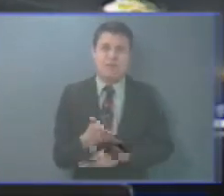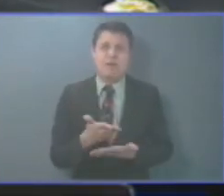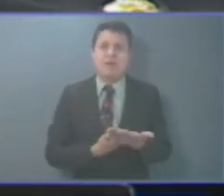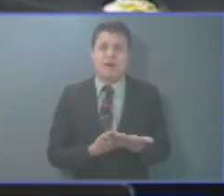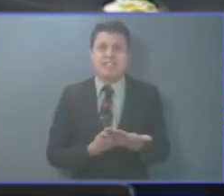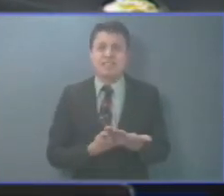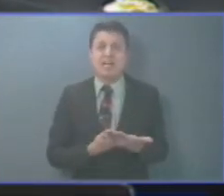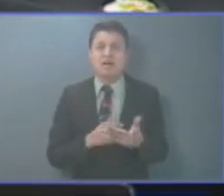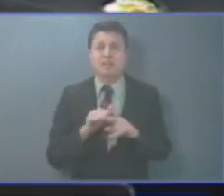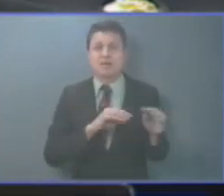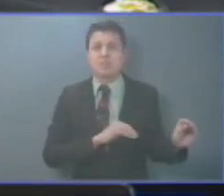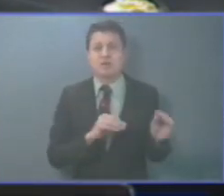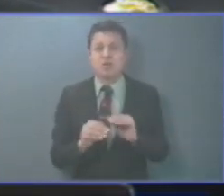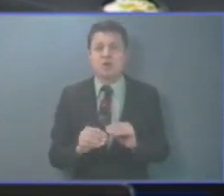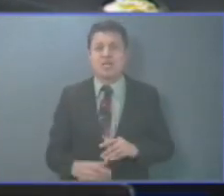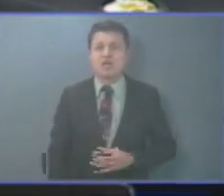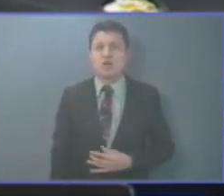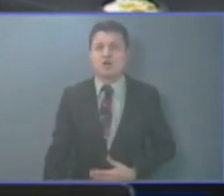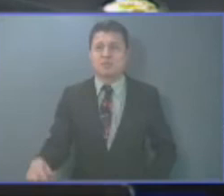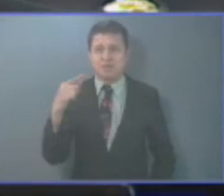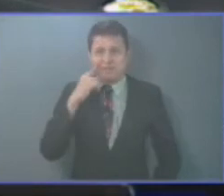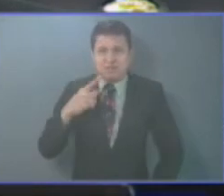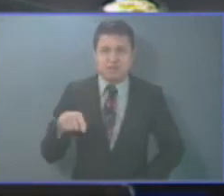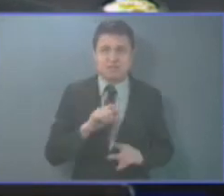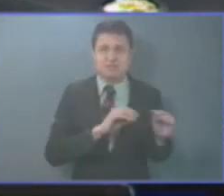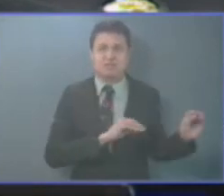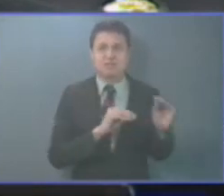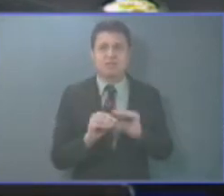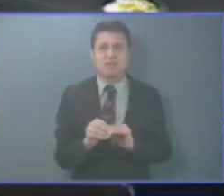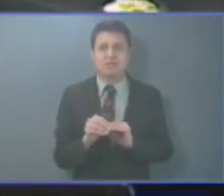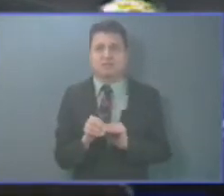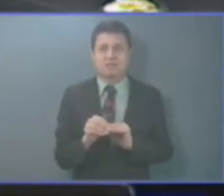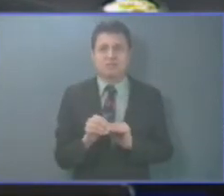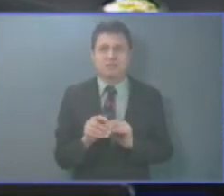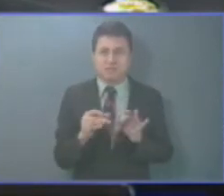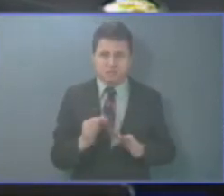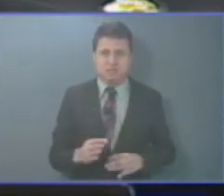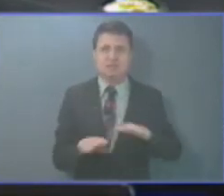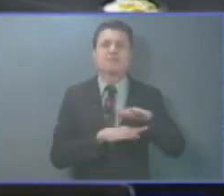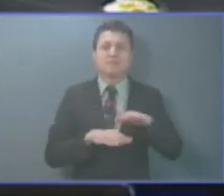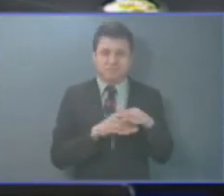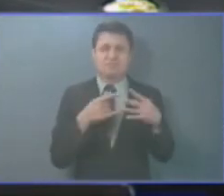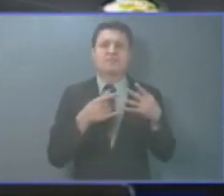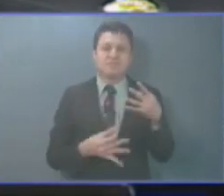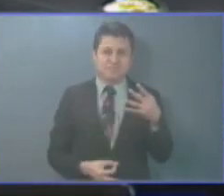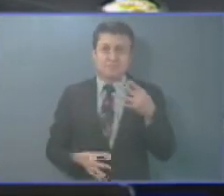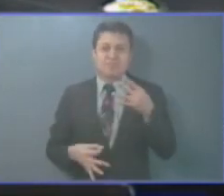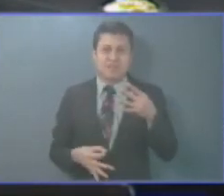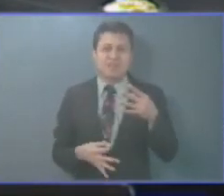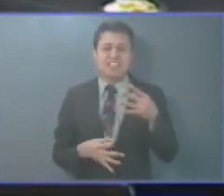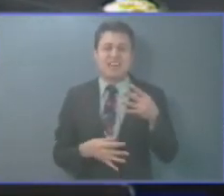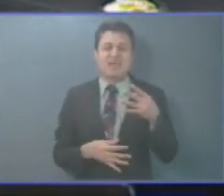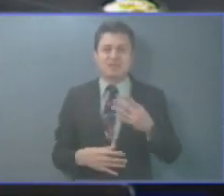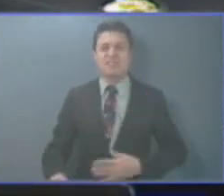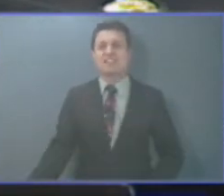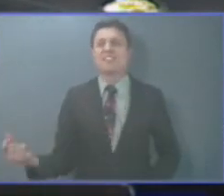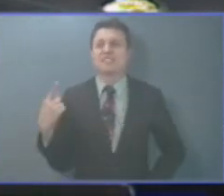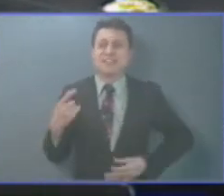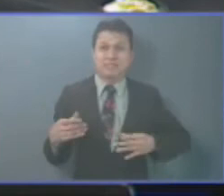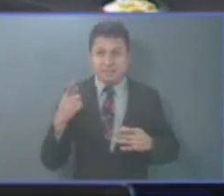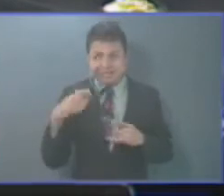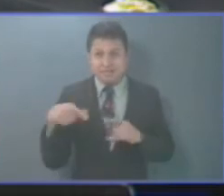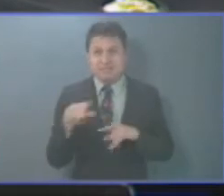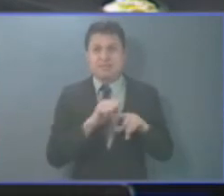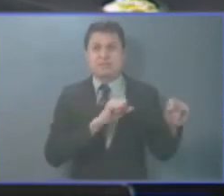busca la inclusión de todos, sin ningún sesgo. Y en eso se basa la ley que estamos aprobando esta tarde y que se